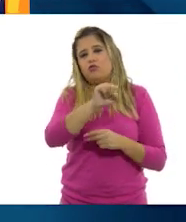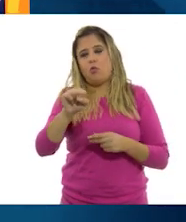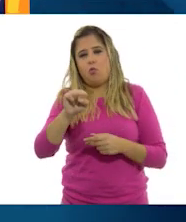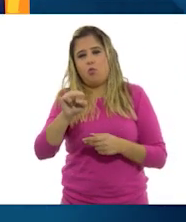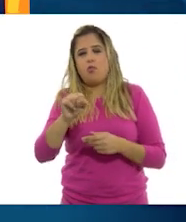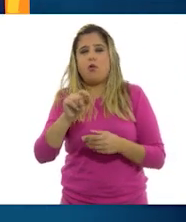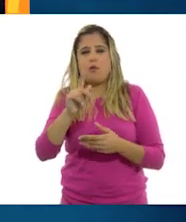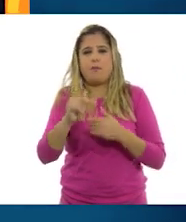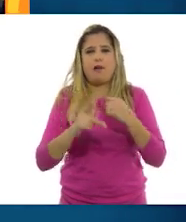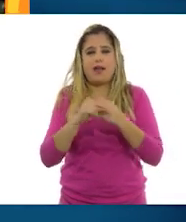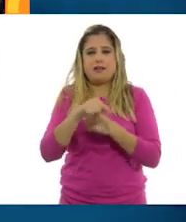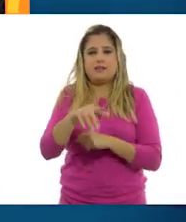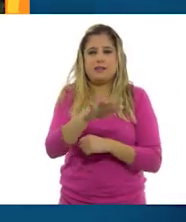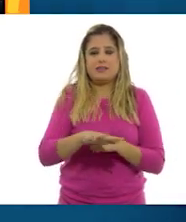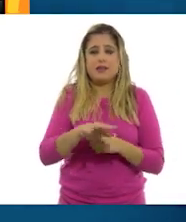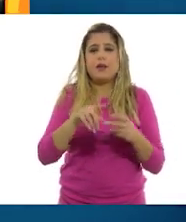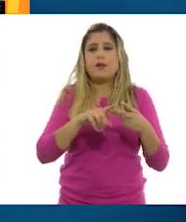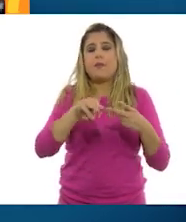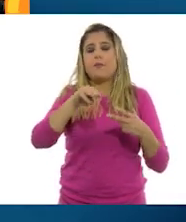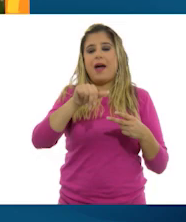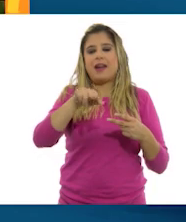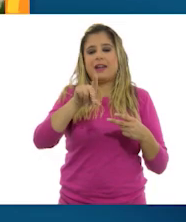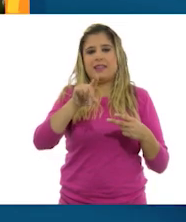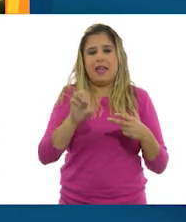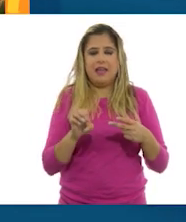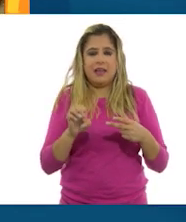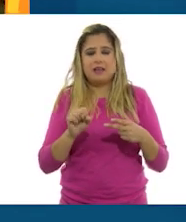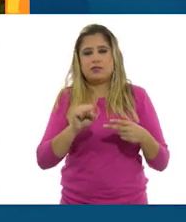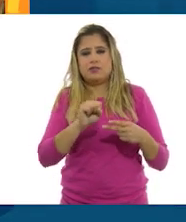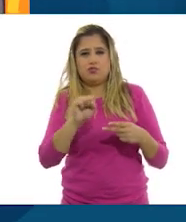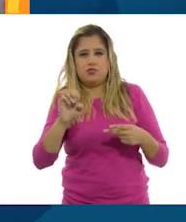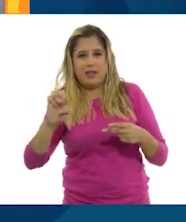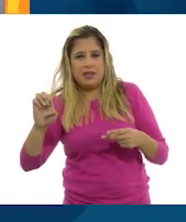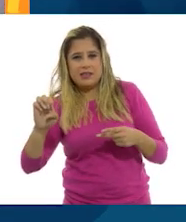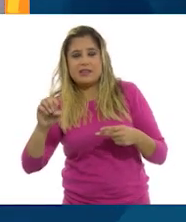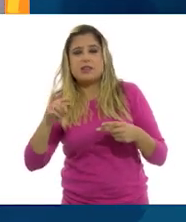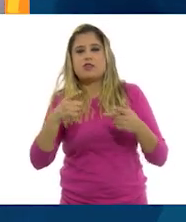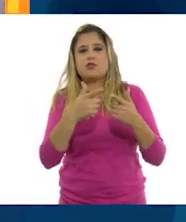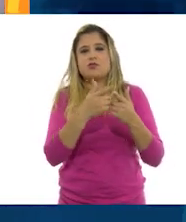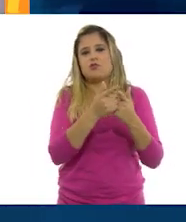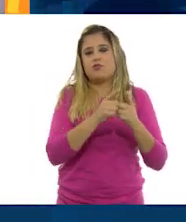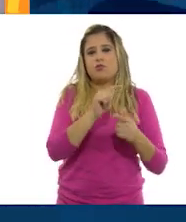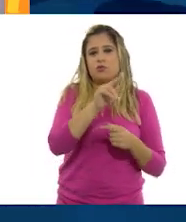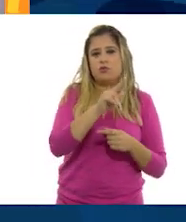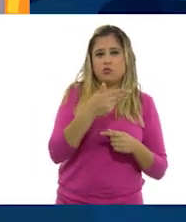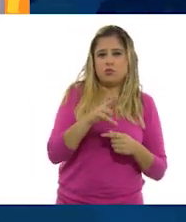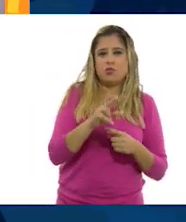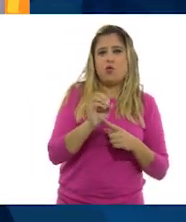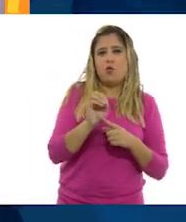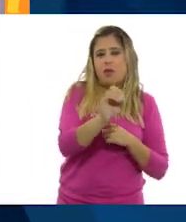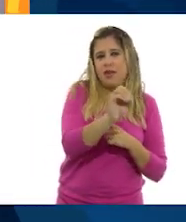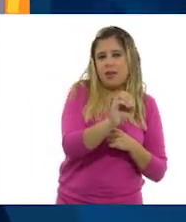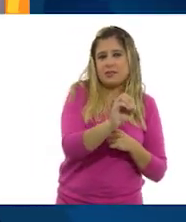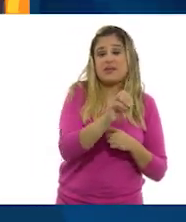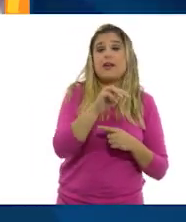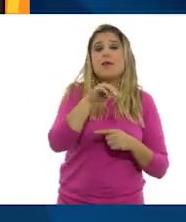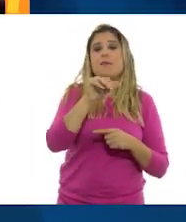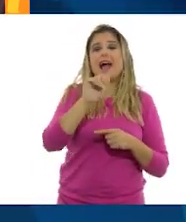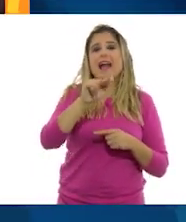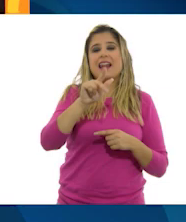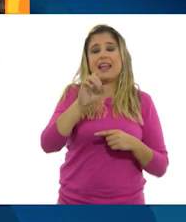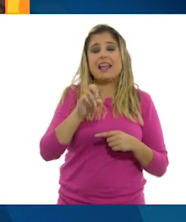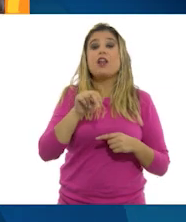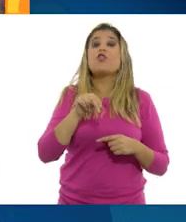país. Los mandé sureste, los cru, igual al oeste, y los mandé